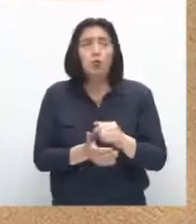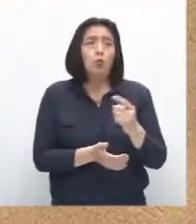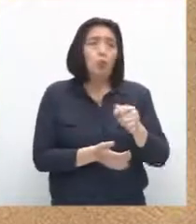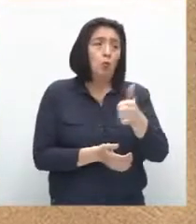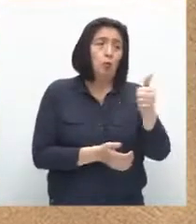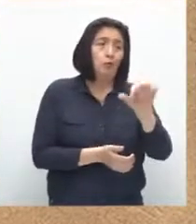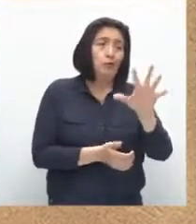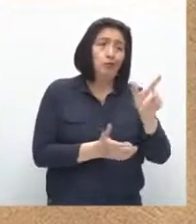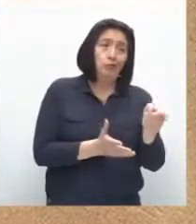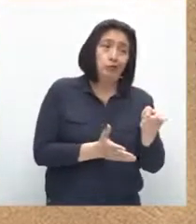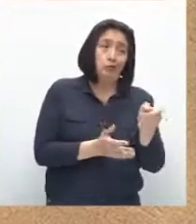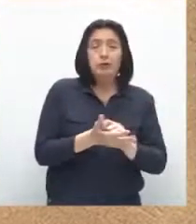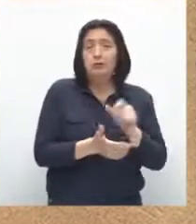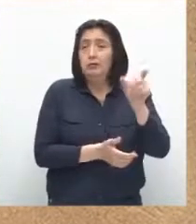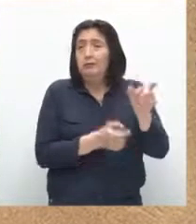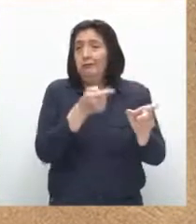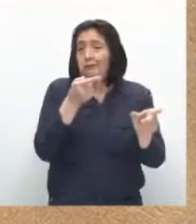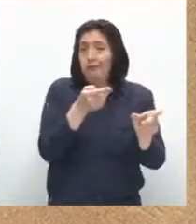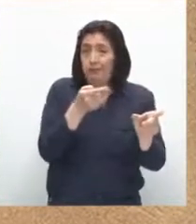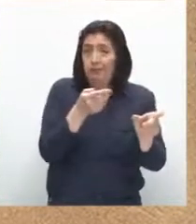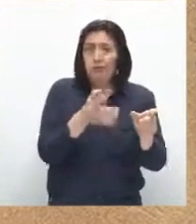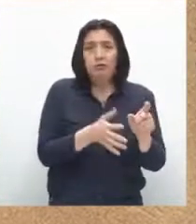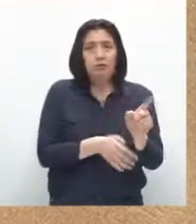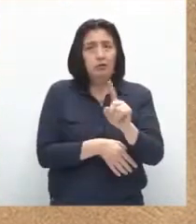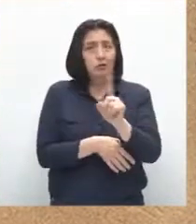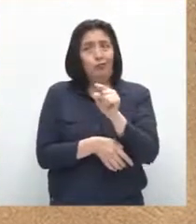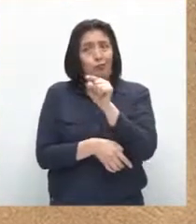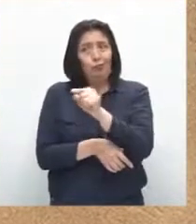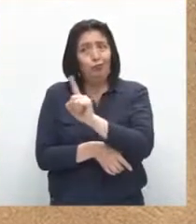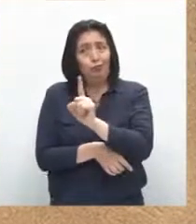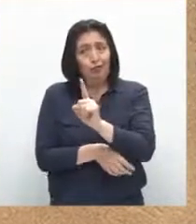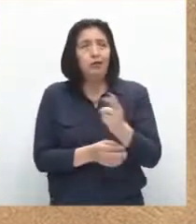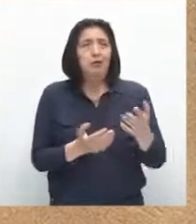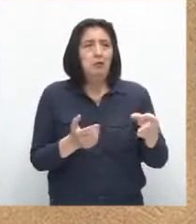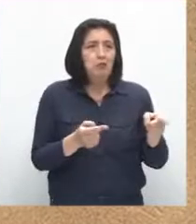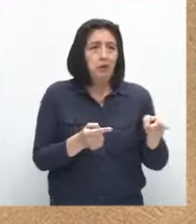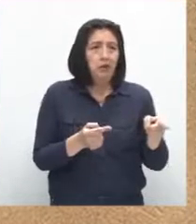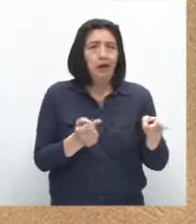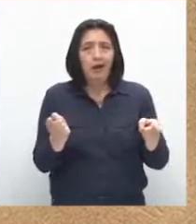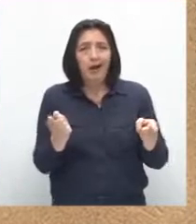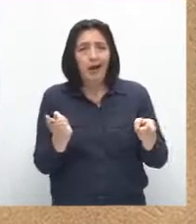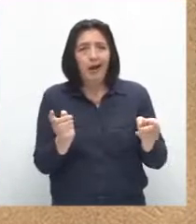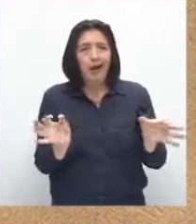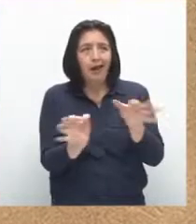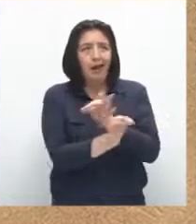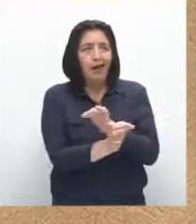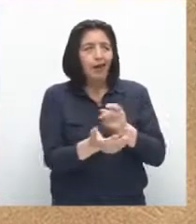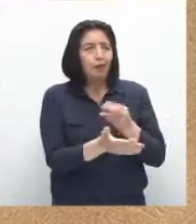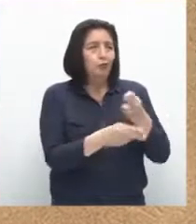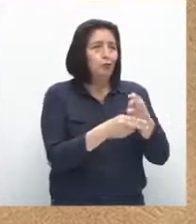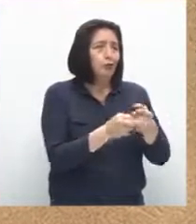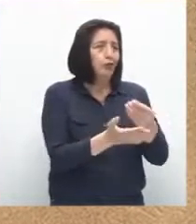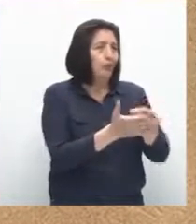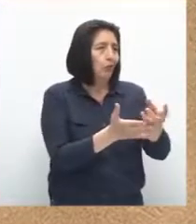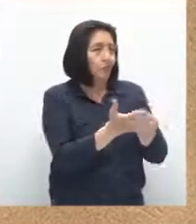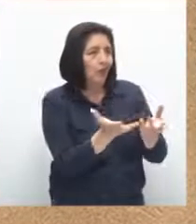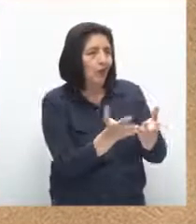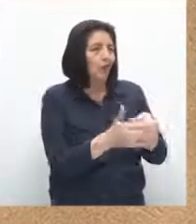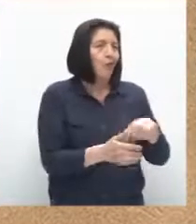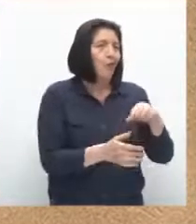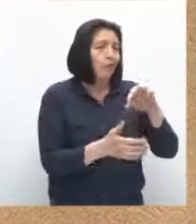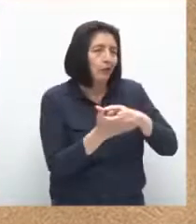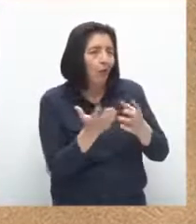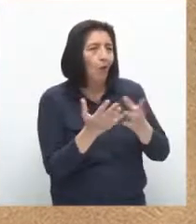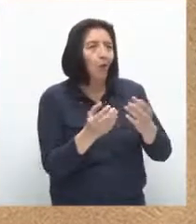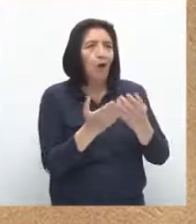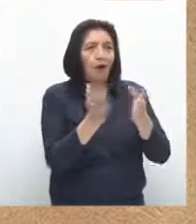ajena a ti puede adquirir servicios a tu nombre. O puede beneficiarse o puede crearse cuentas a tu